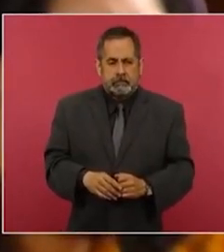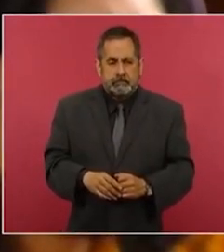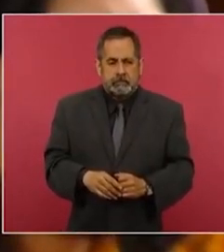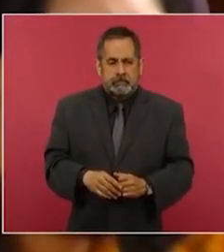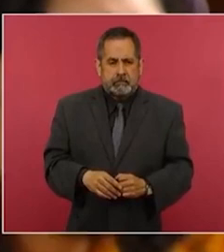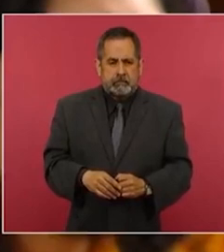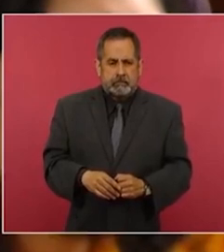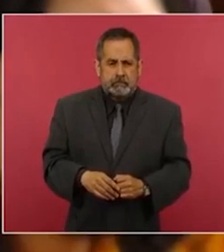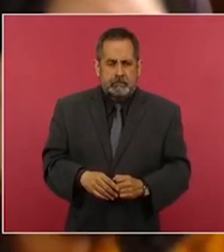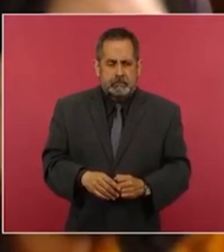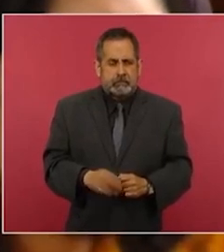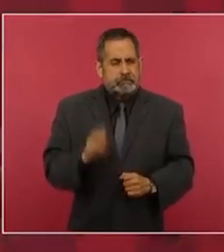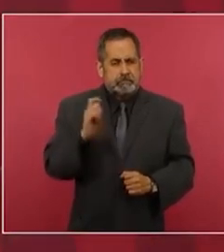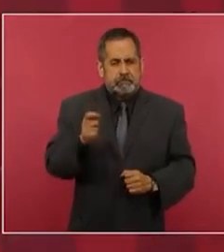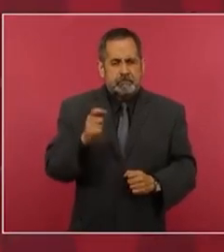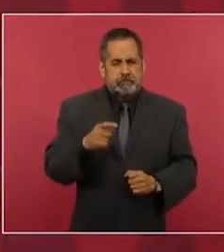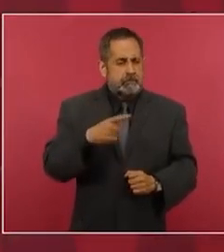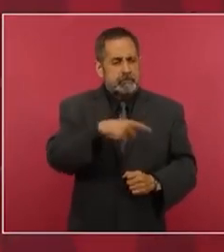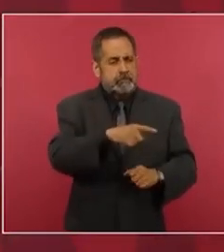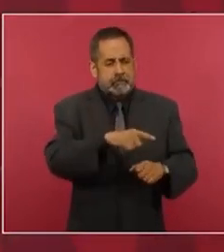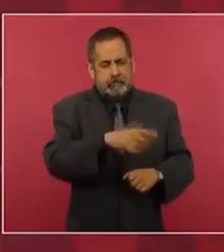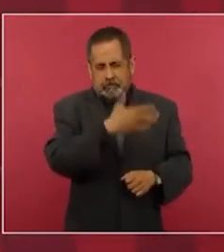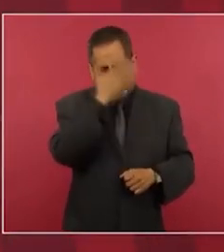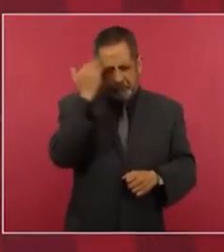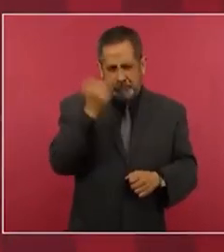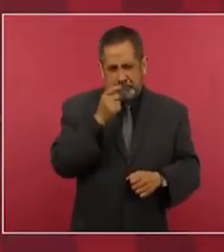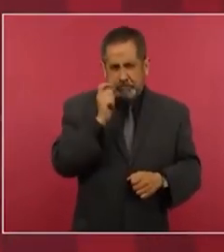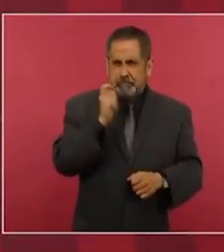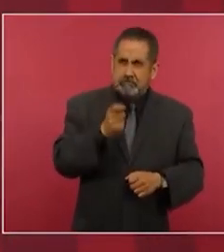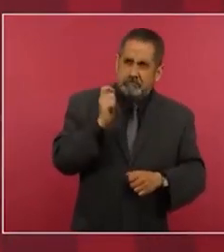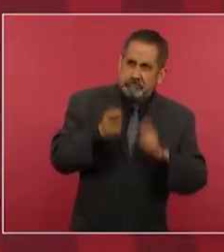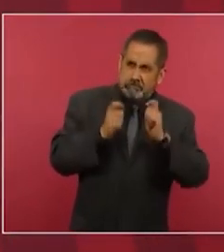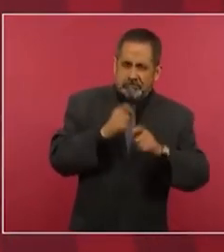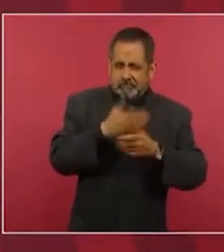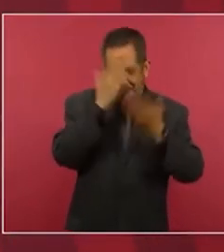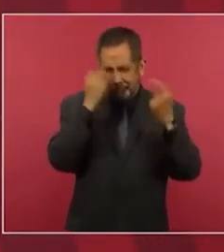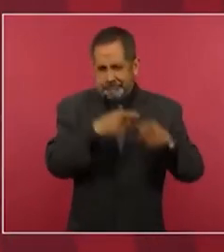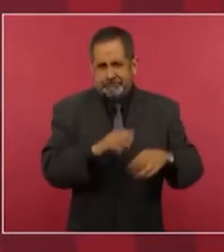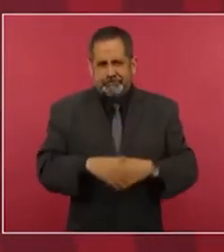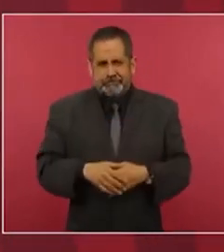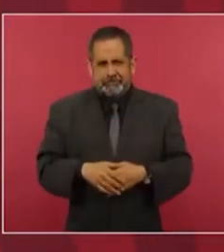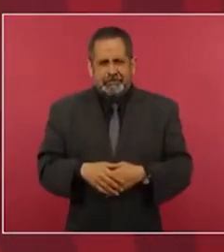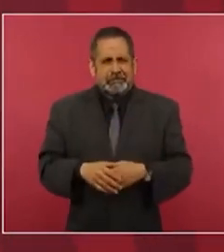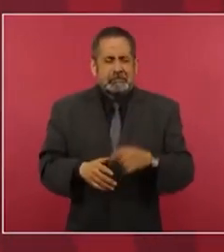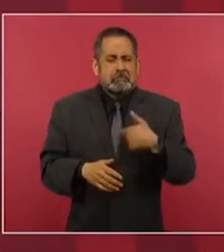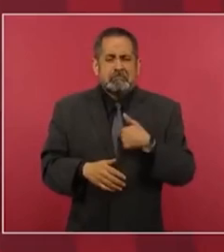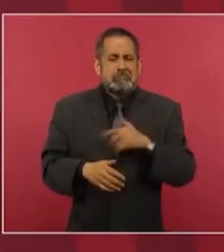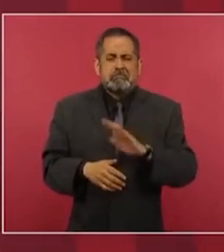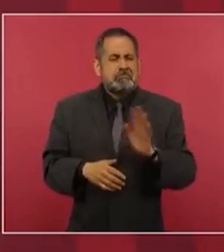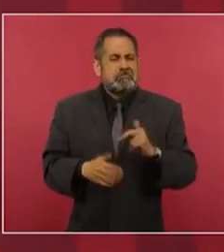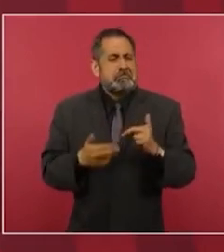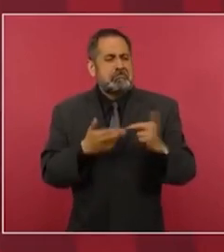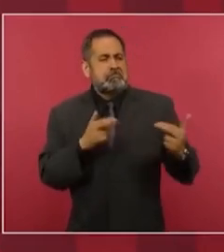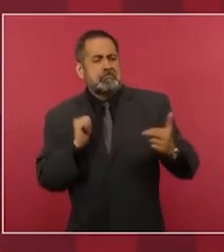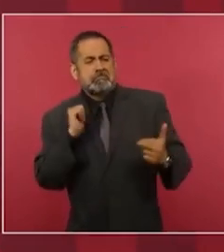están desinformados yo no tengo ninguna vinculación